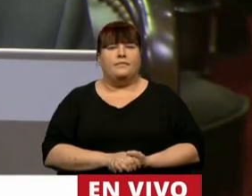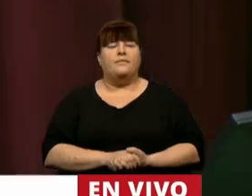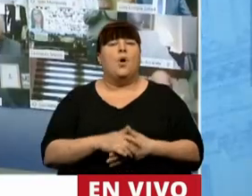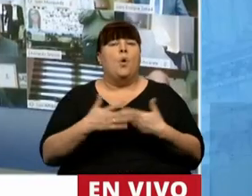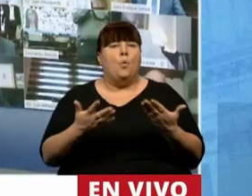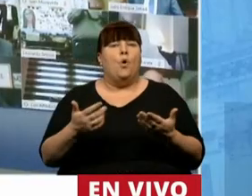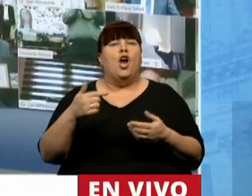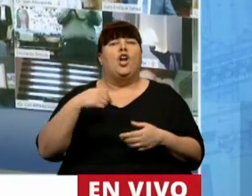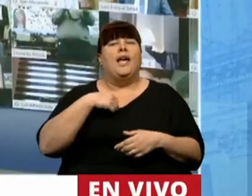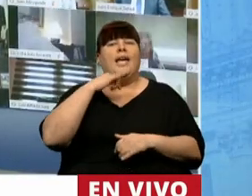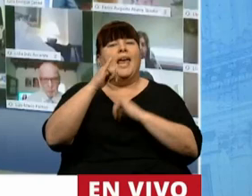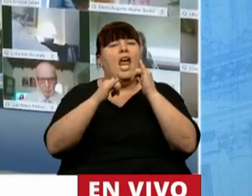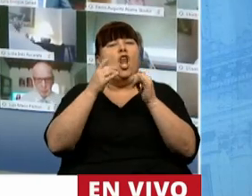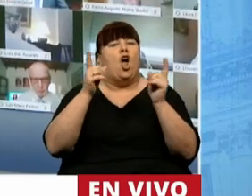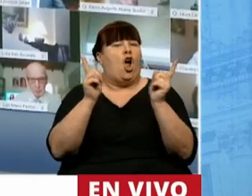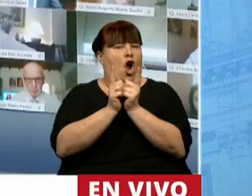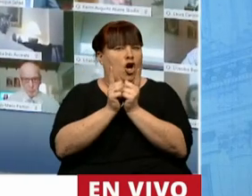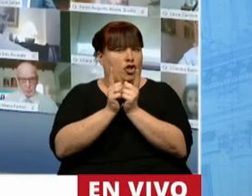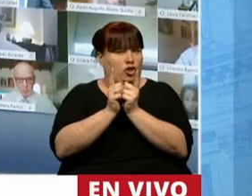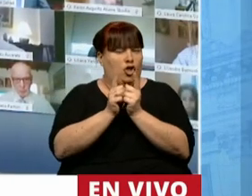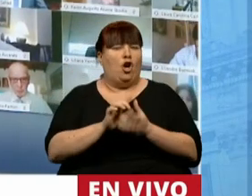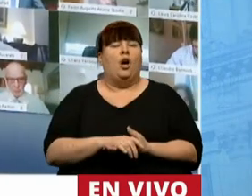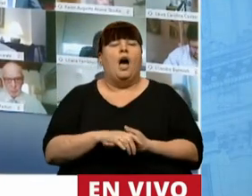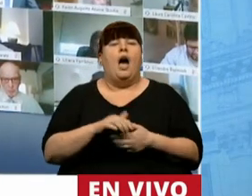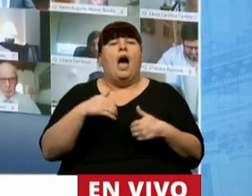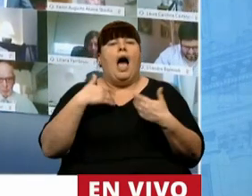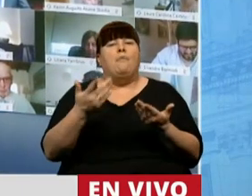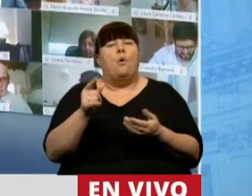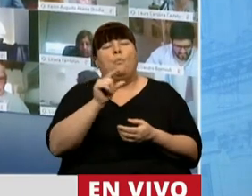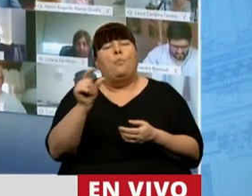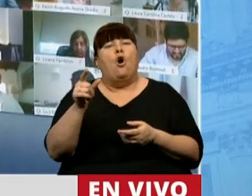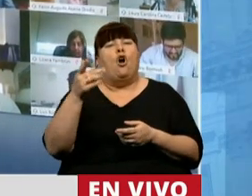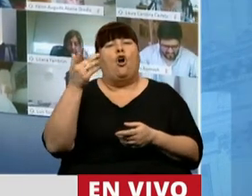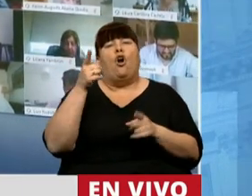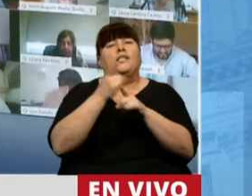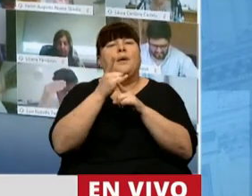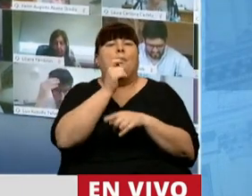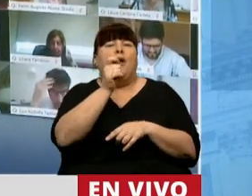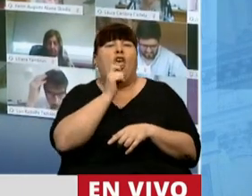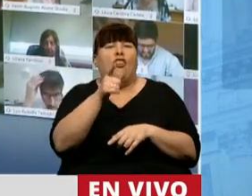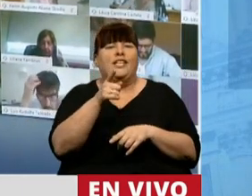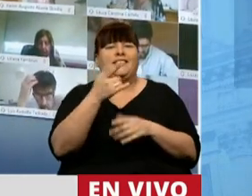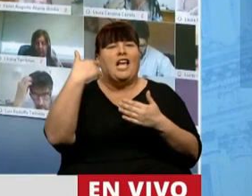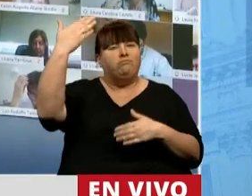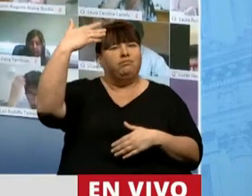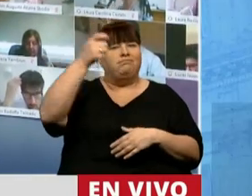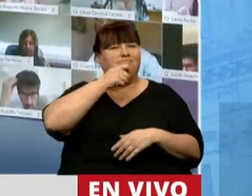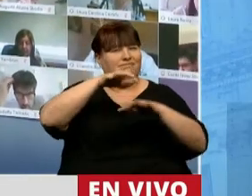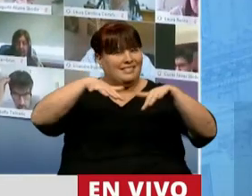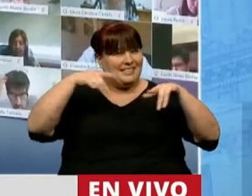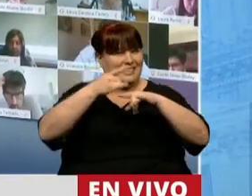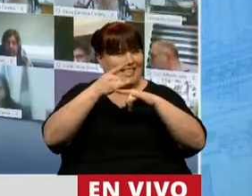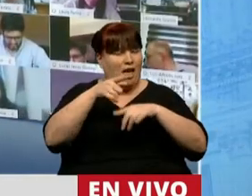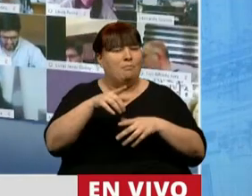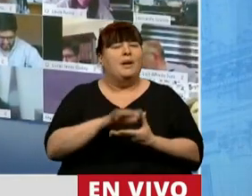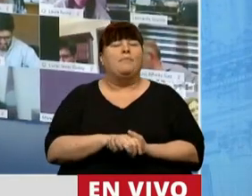Bueno, yo voy a tratar de contribuir a la brevedad y voy a utilizar un gambito que hacen los periodistas en las conferencias de prensa